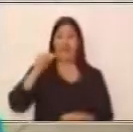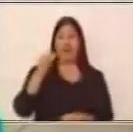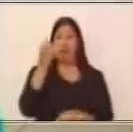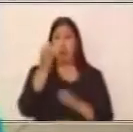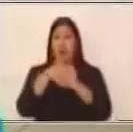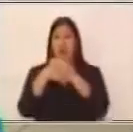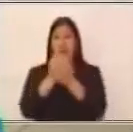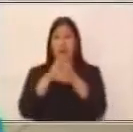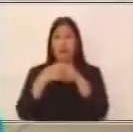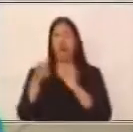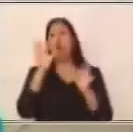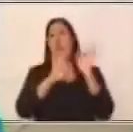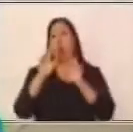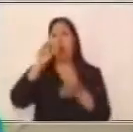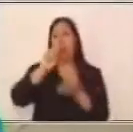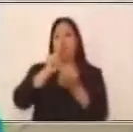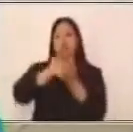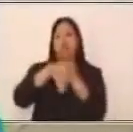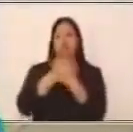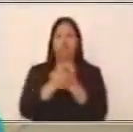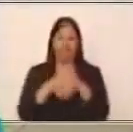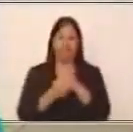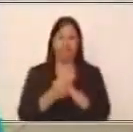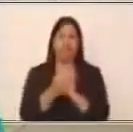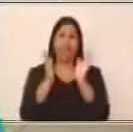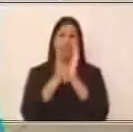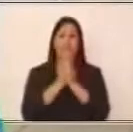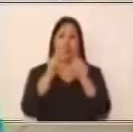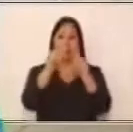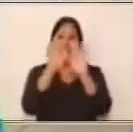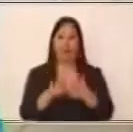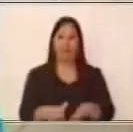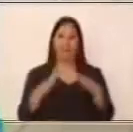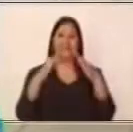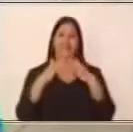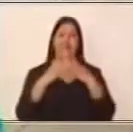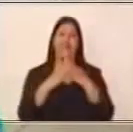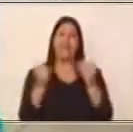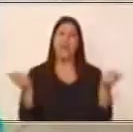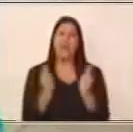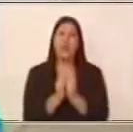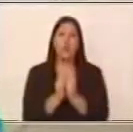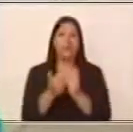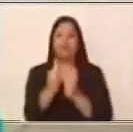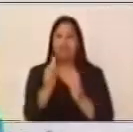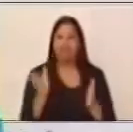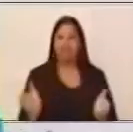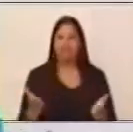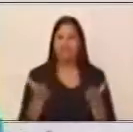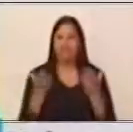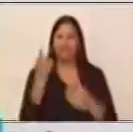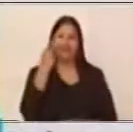o utilizar gel antibacterial. Por favor quédate en casa que juntos saldremos adelante. Hasta pronto.